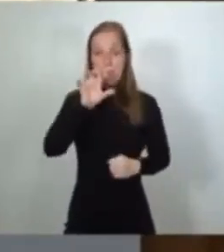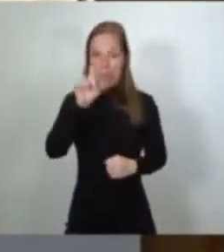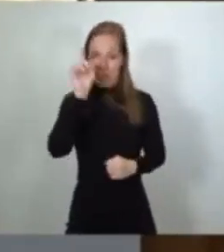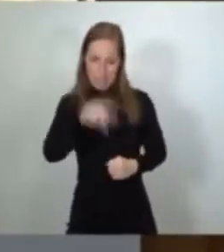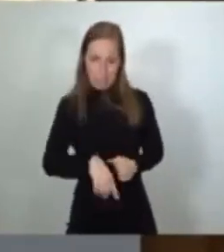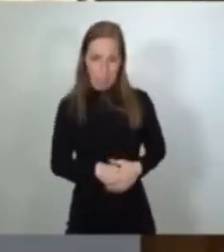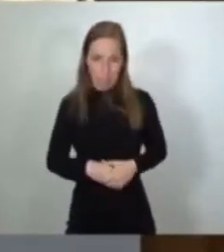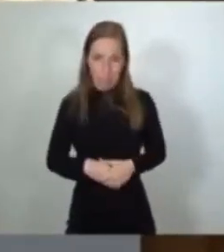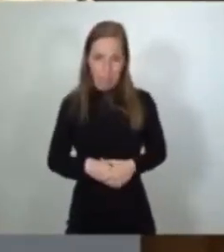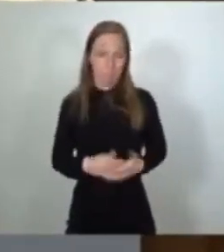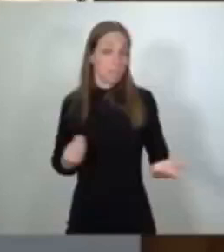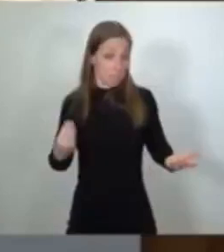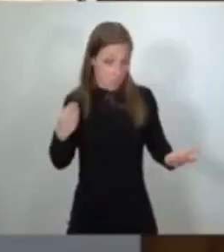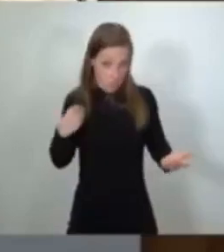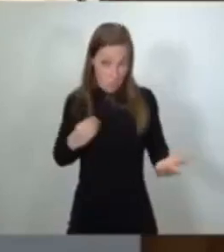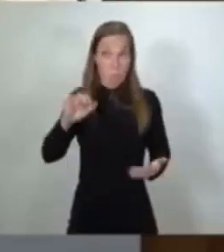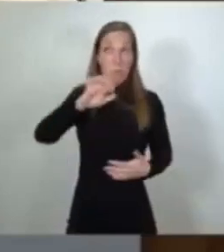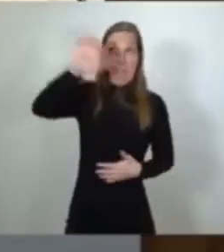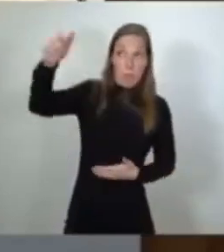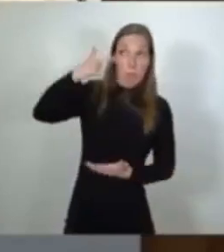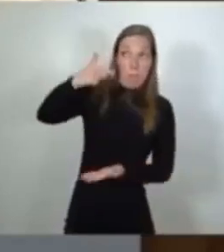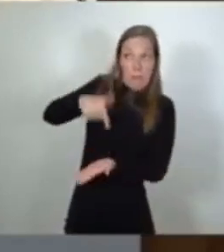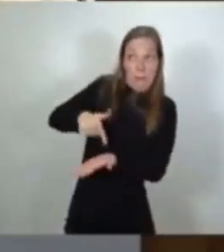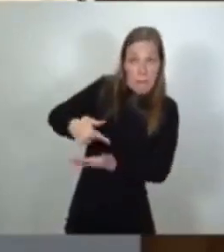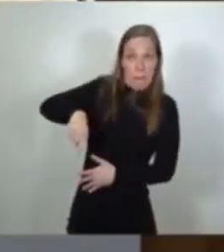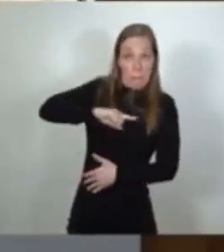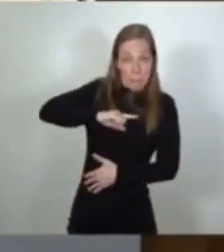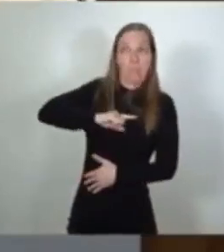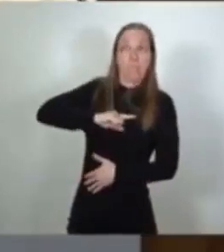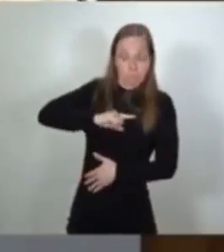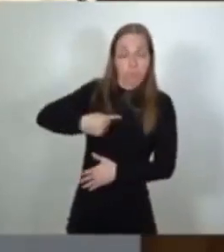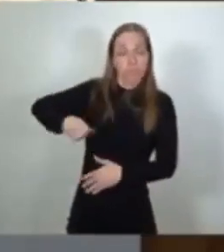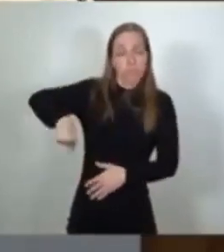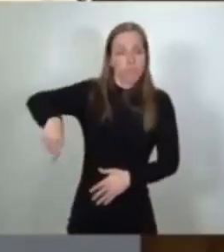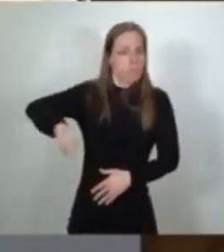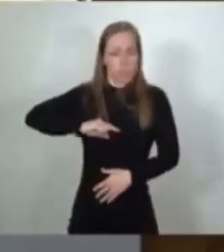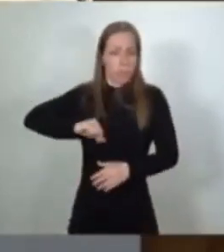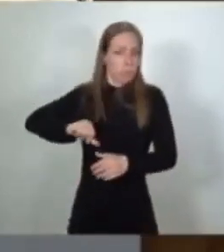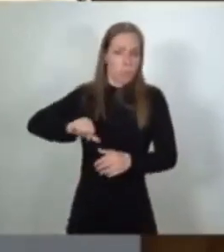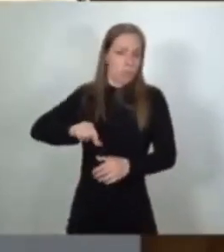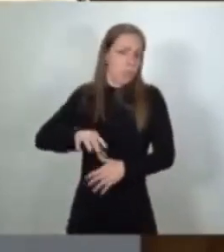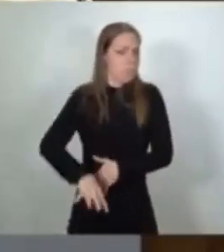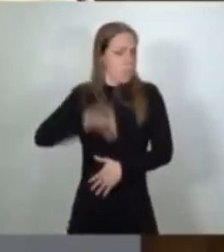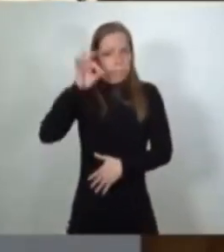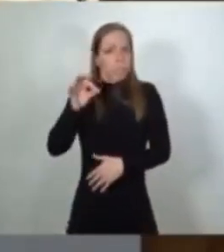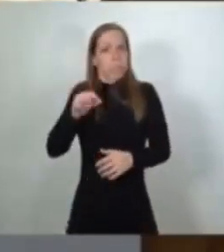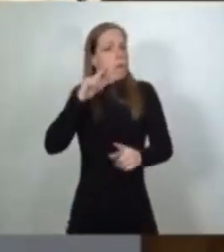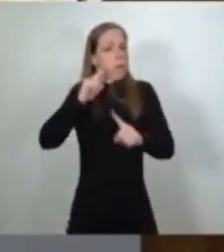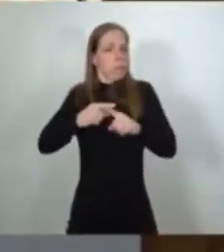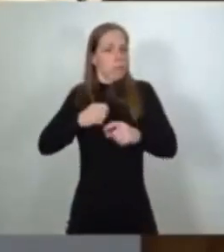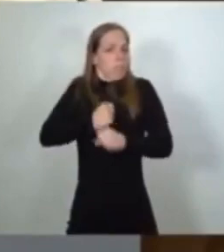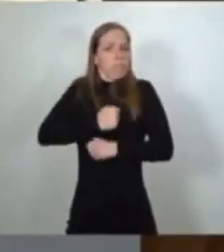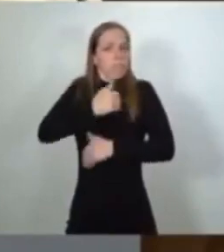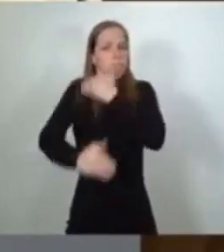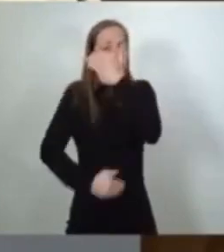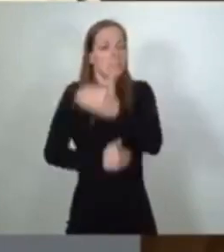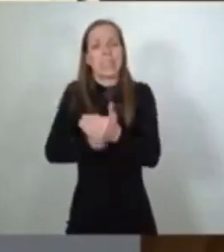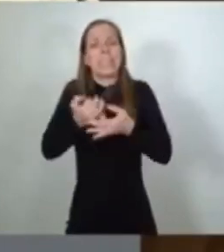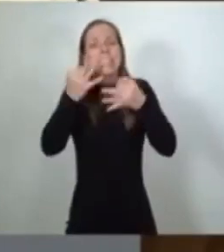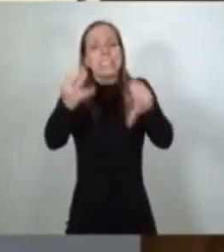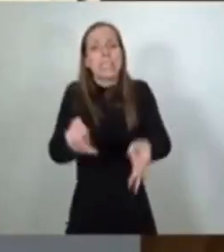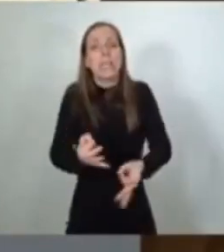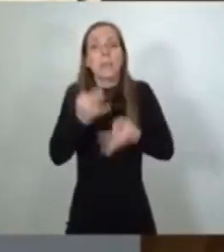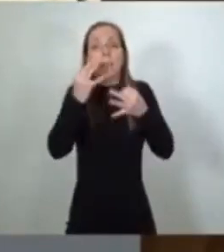como justamente nos pide Europa y tal como estamos decididas a hacer, siempre de la mano del diálogo